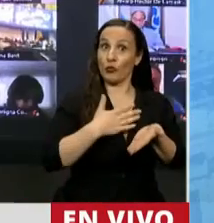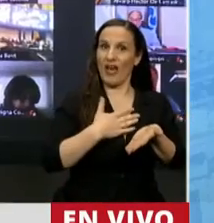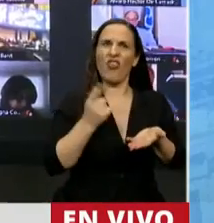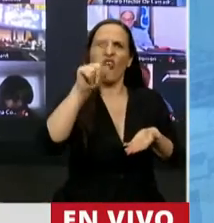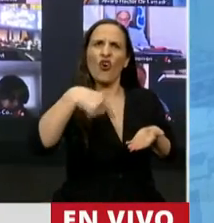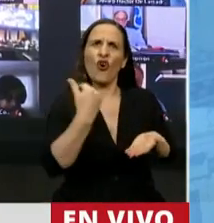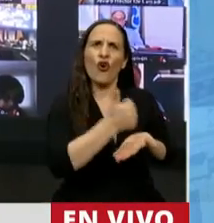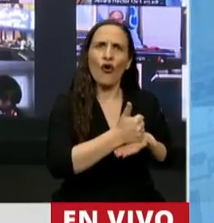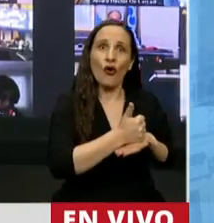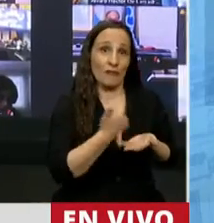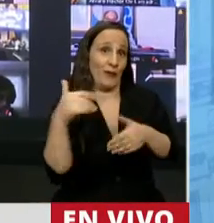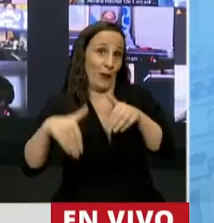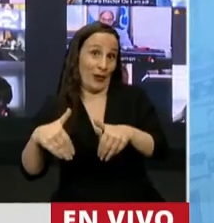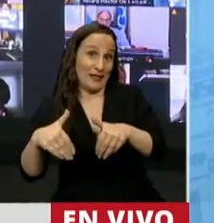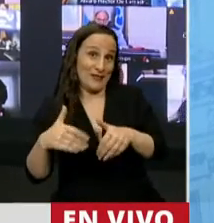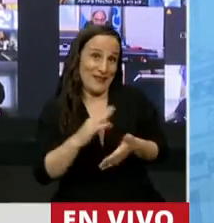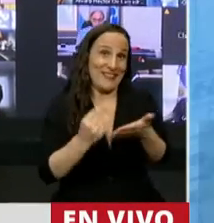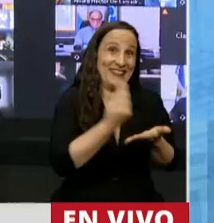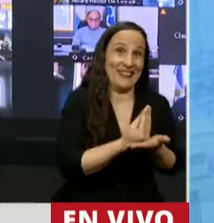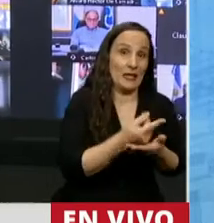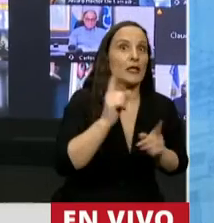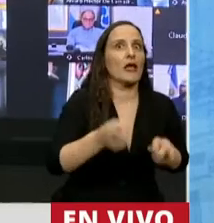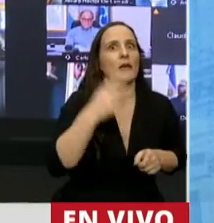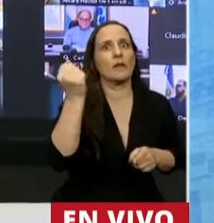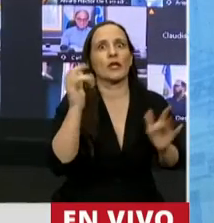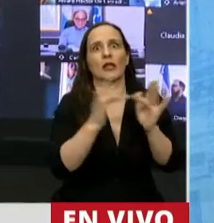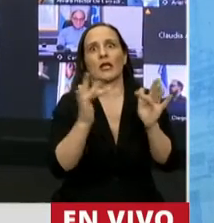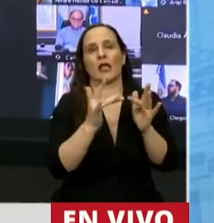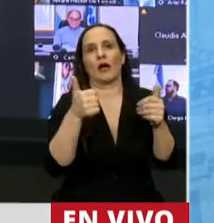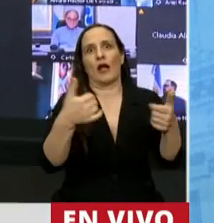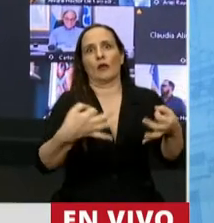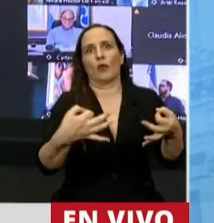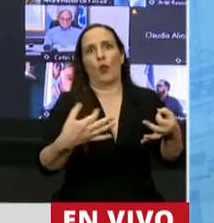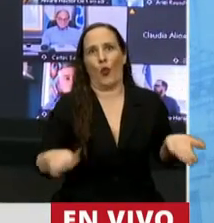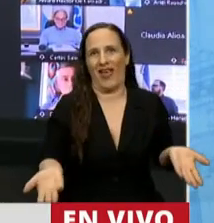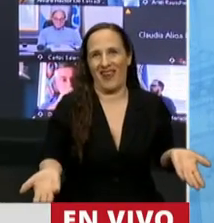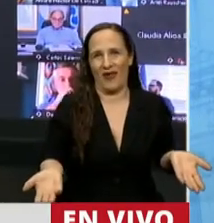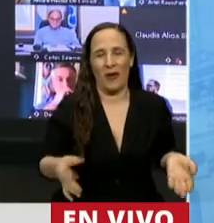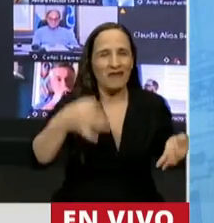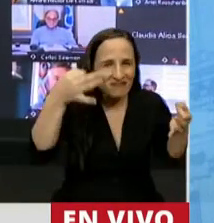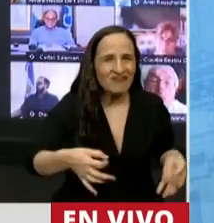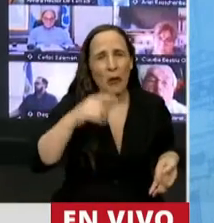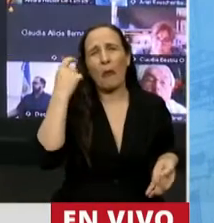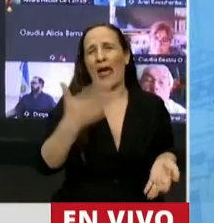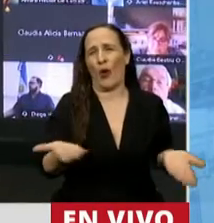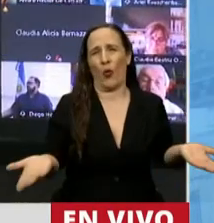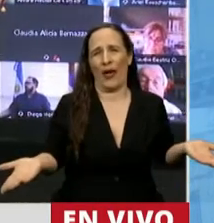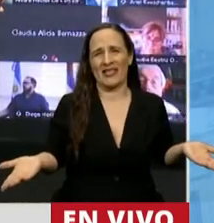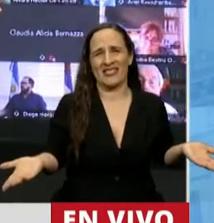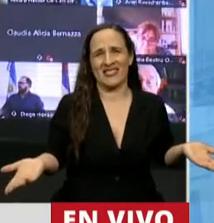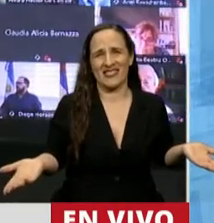voten y actualmente que aparte tenga buena internet, presidente, es realmente una vergüenza. Si ustedes